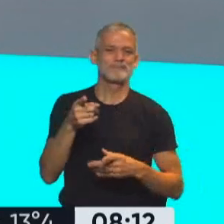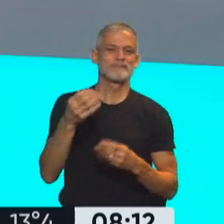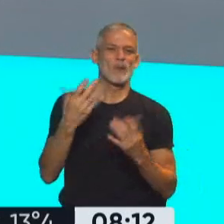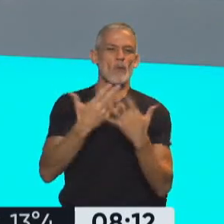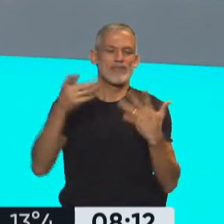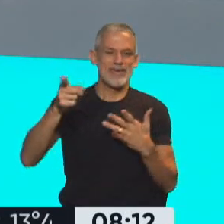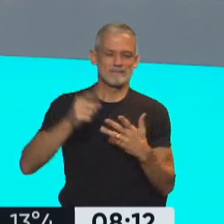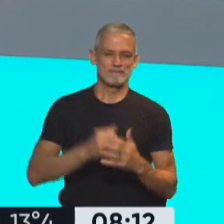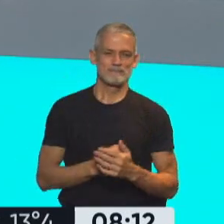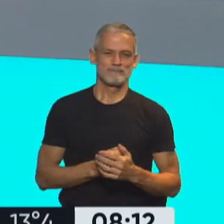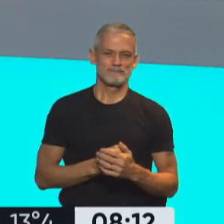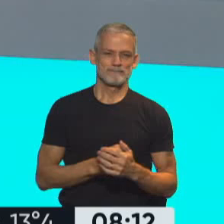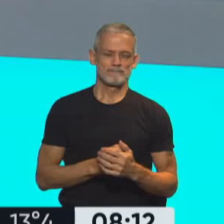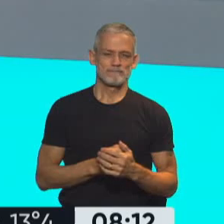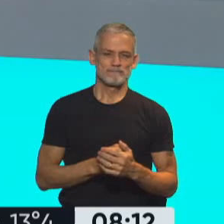día.